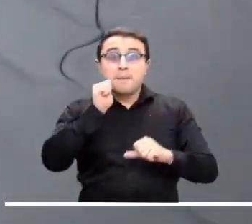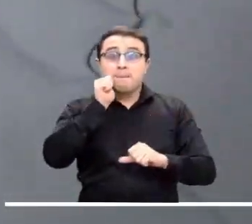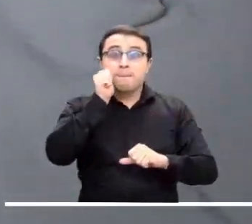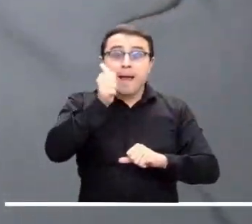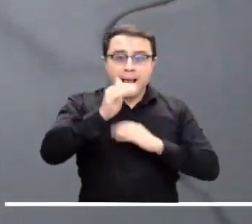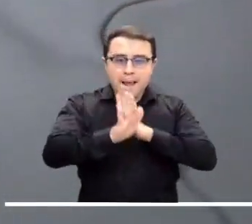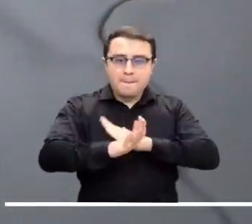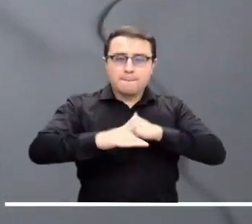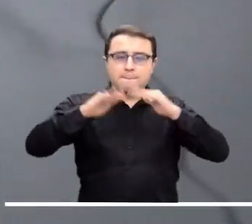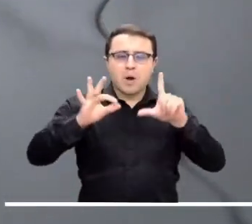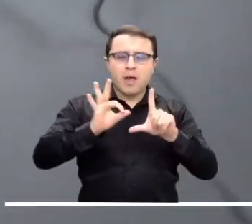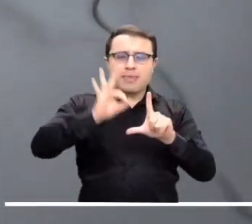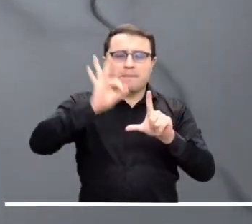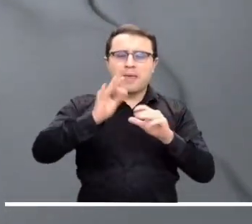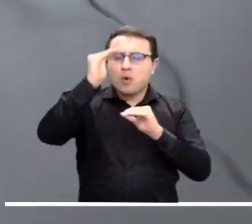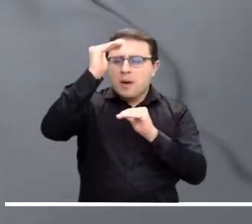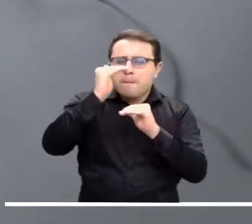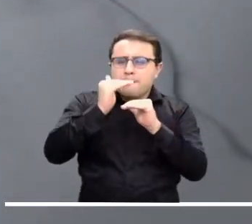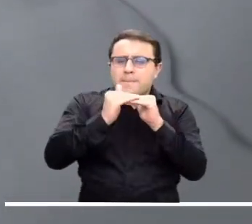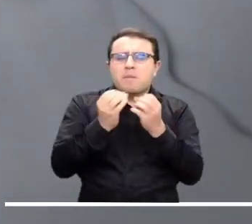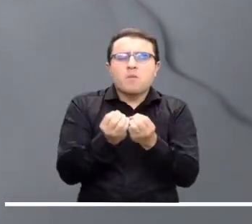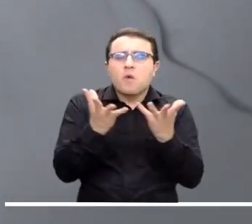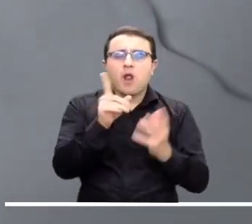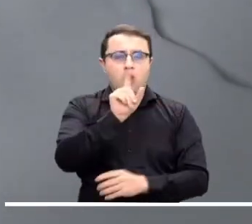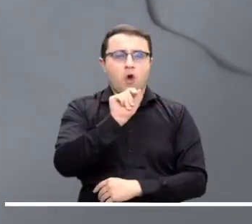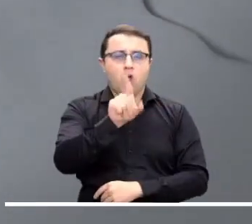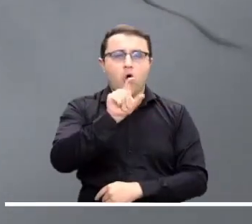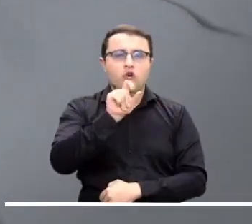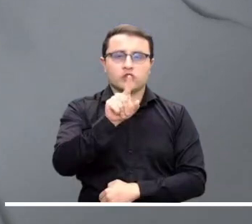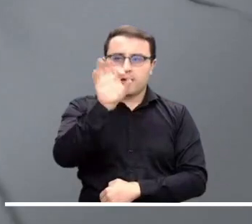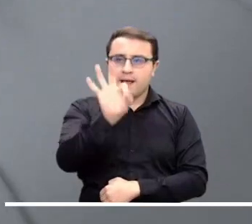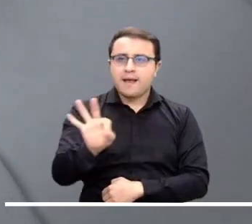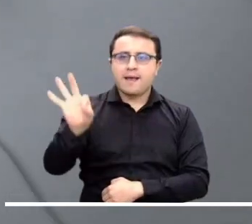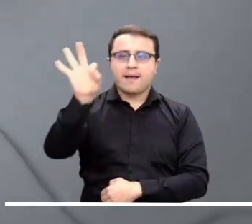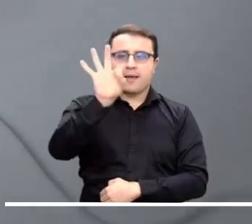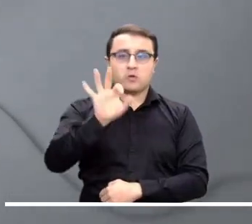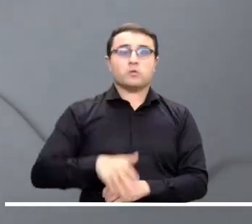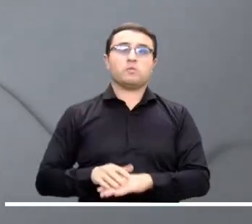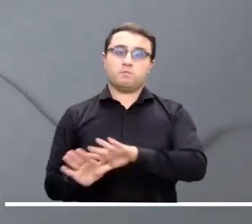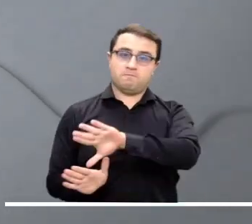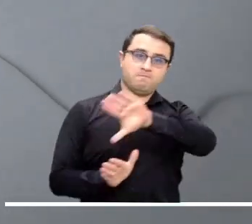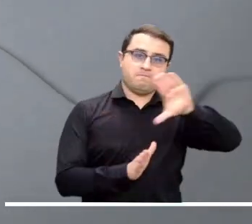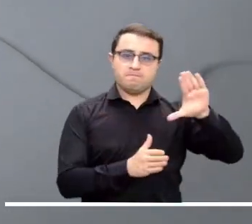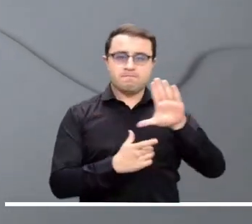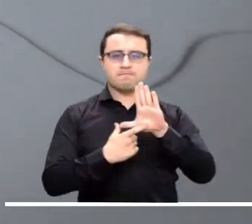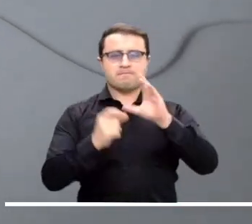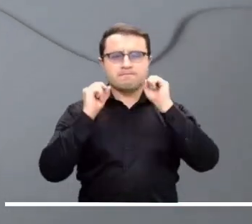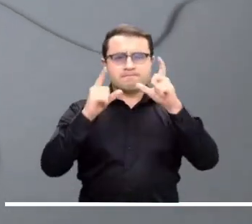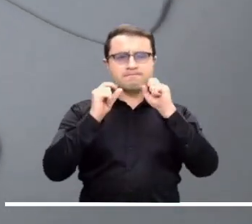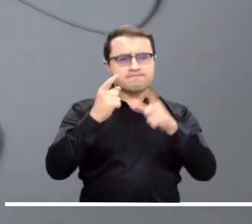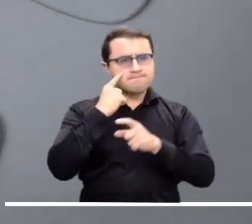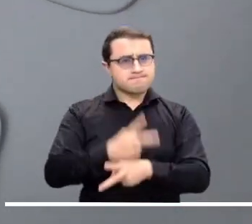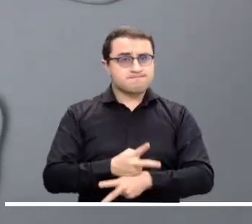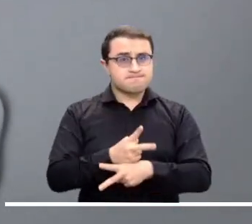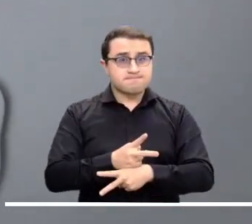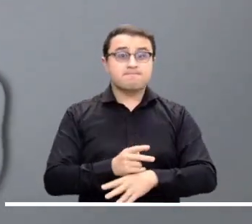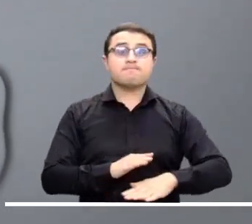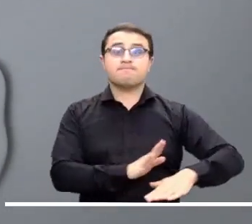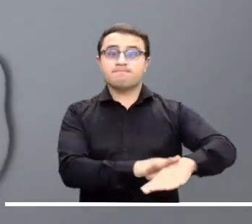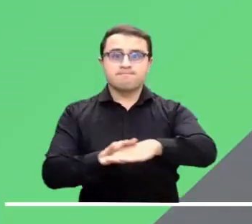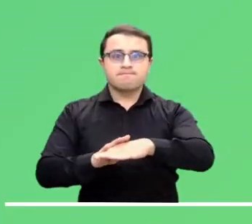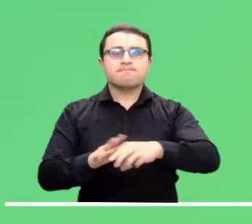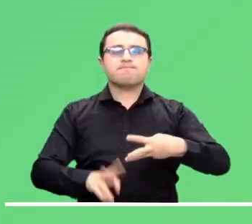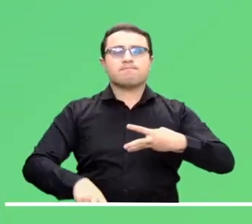Finalmente, en Bogotá se anuncia tiempo seco con nubosidad variable. La temperatura mínima de la madrugada podría rondar los